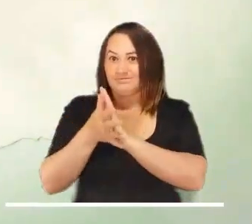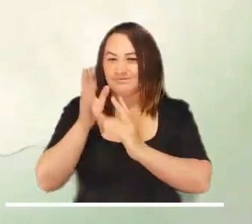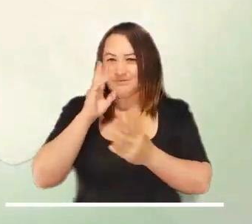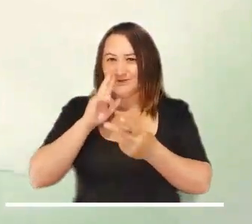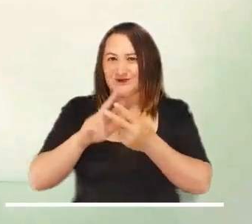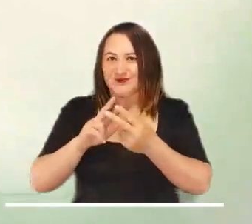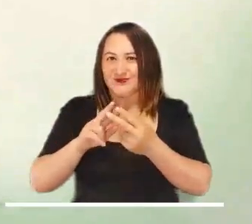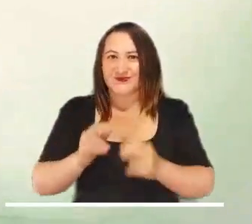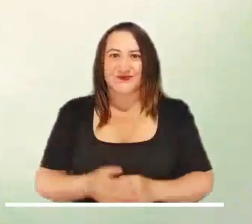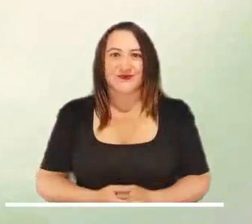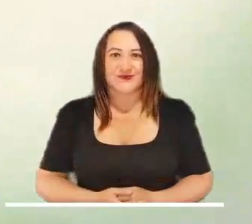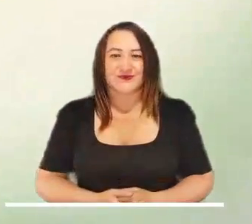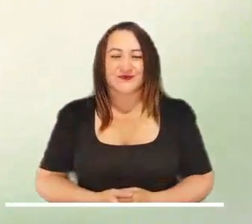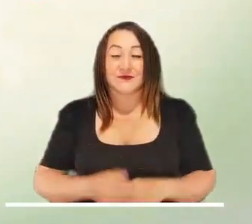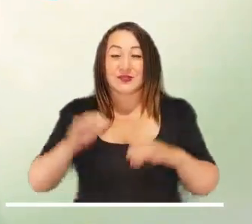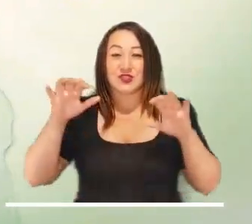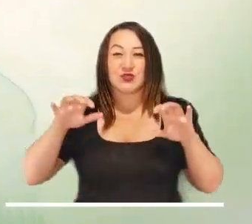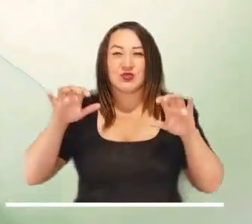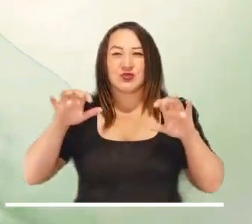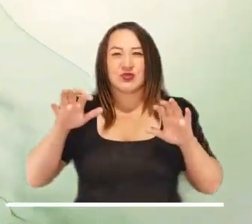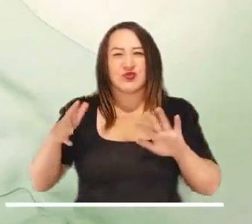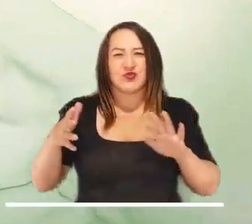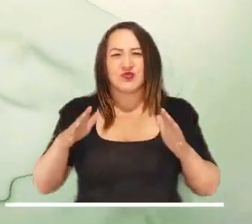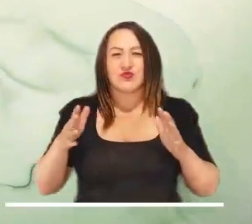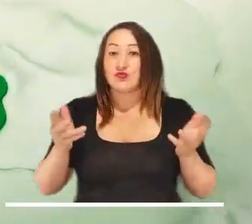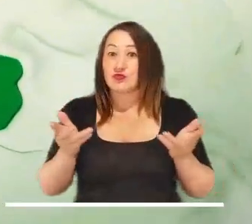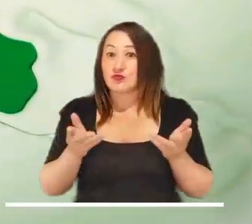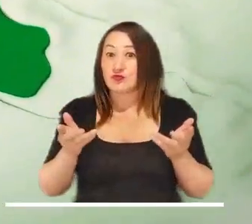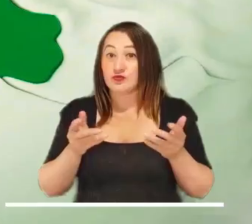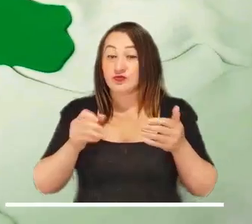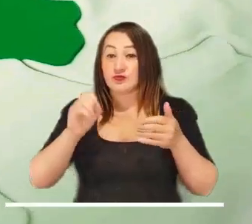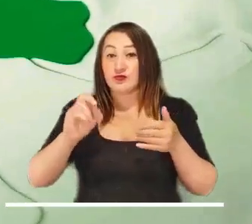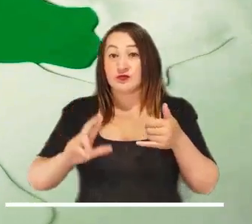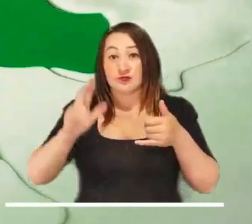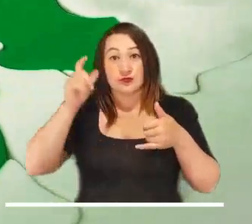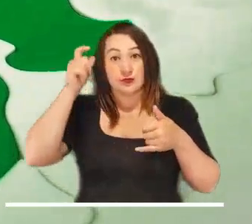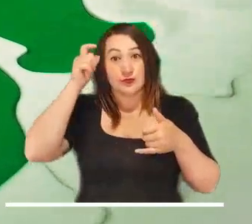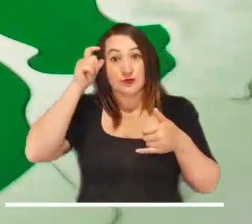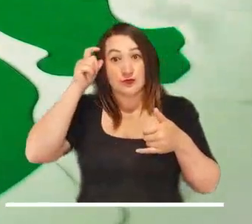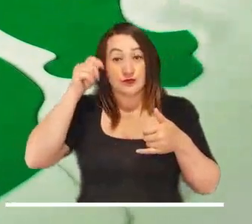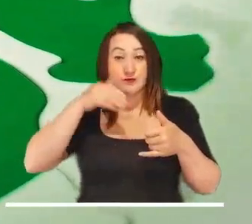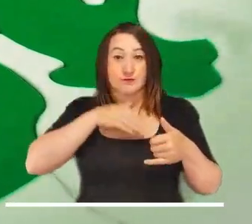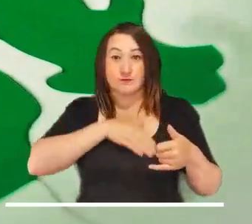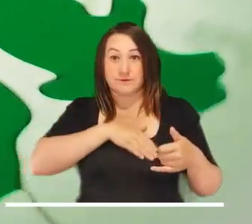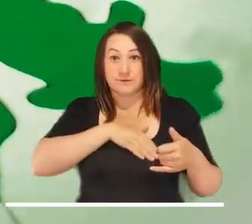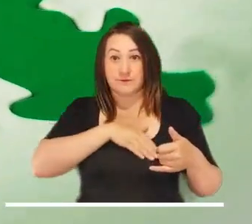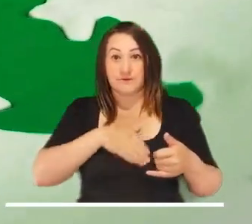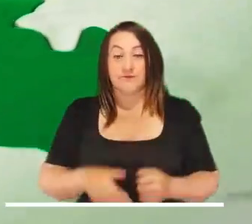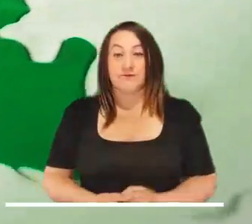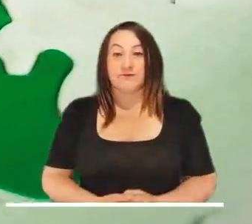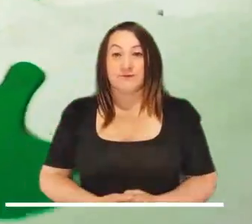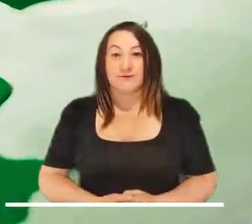Precipitaciones de moderada intensidad se pronostican en el sur de los departamentos de Córdoba y Bolívar.